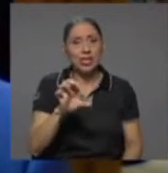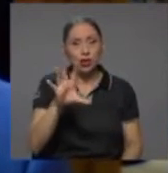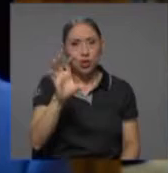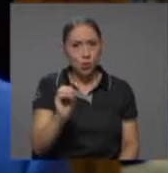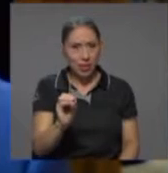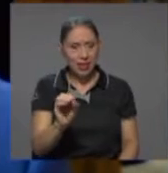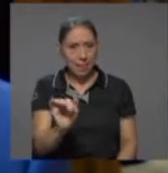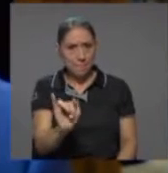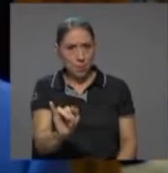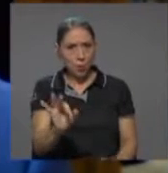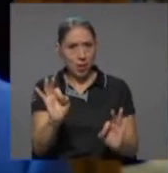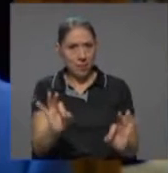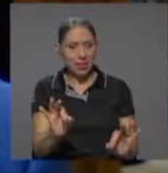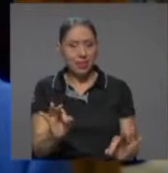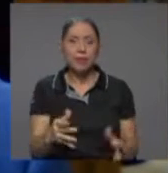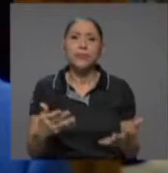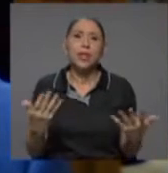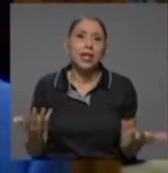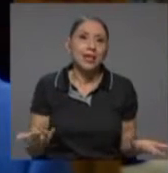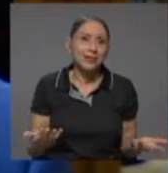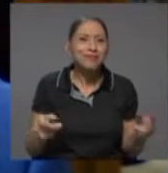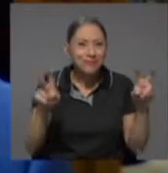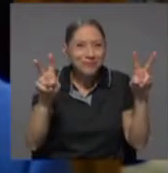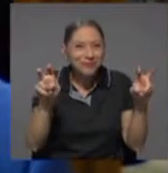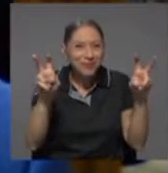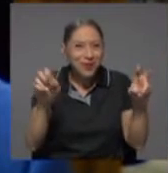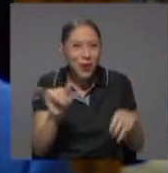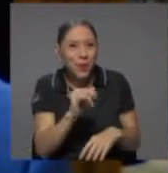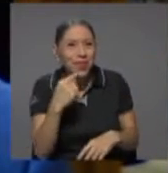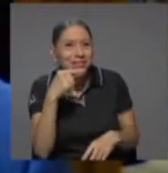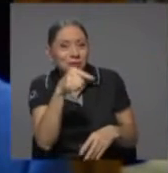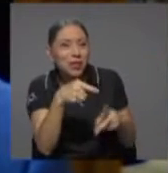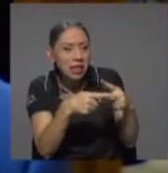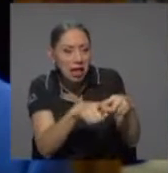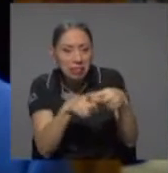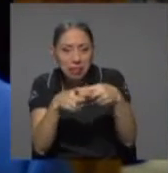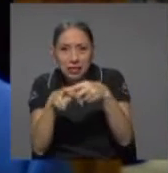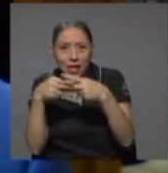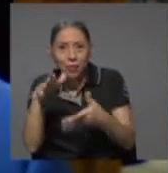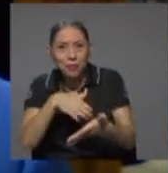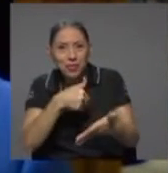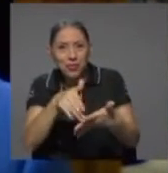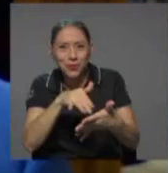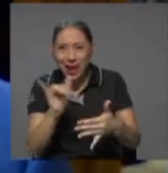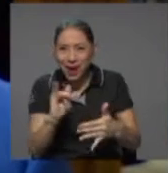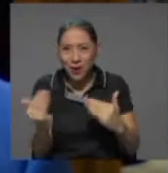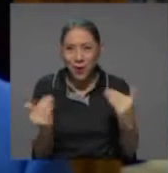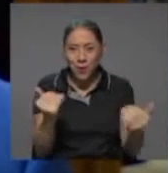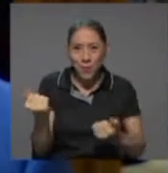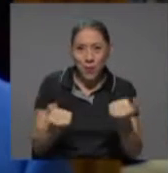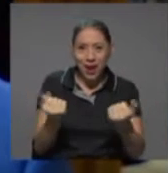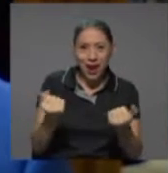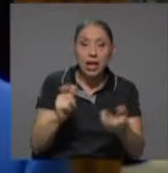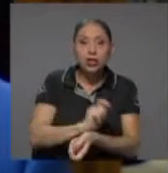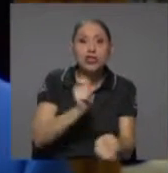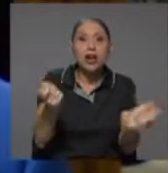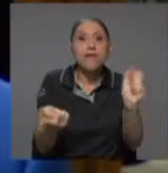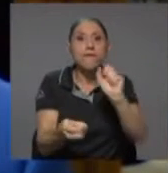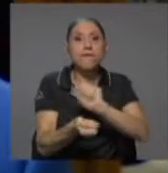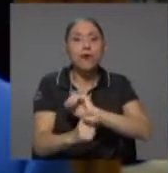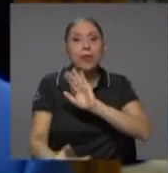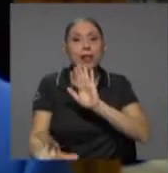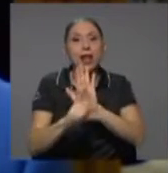recibe todo un enderezado de pintura, decía usted, de una reforma integral en su ley orgánica en el año